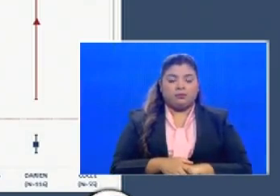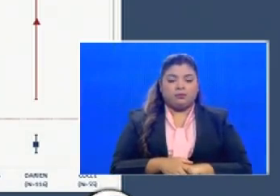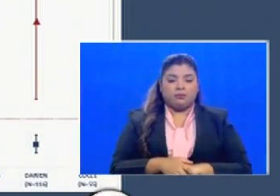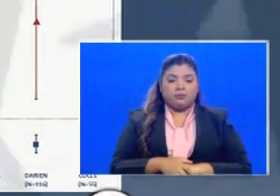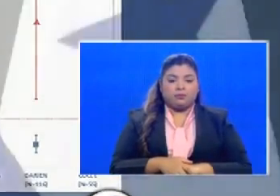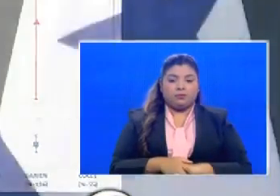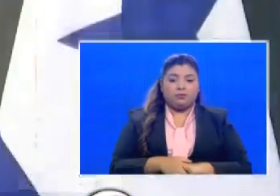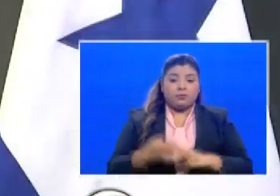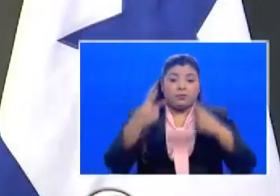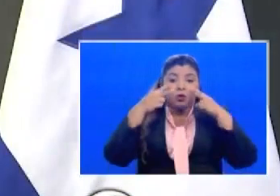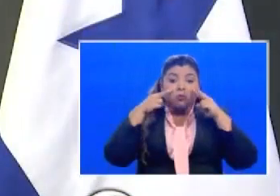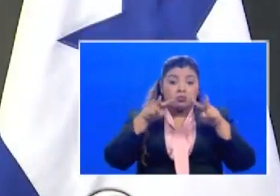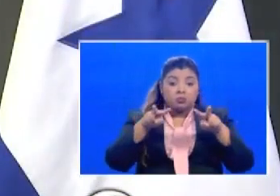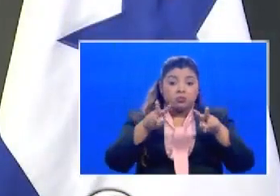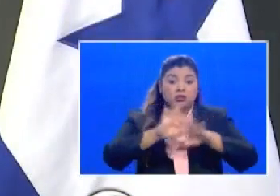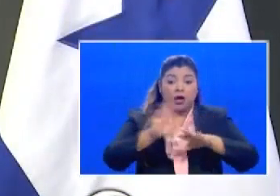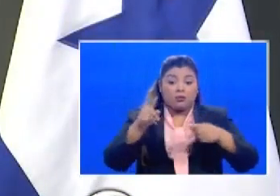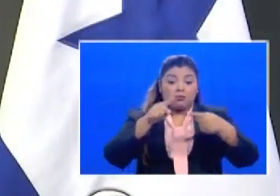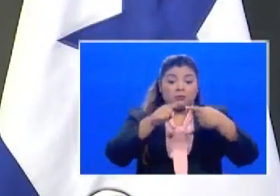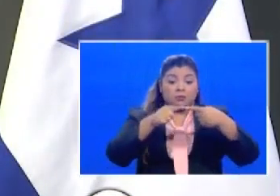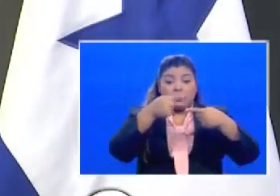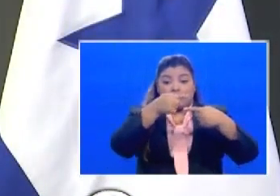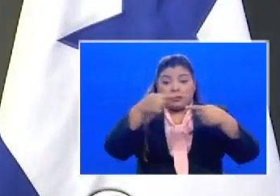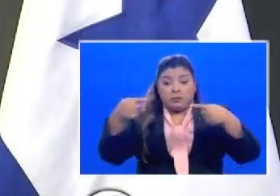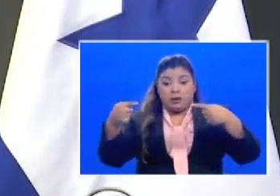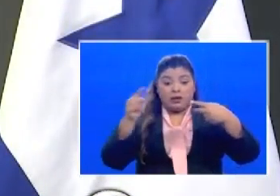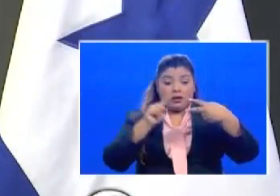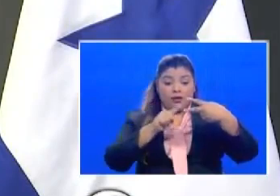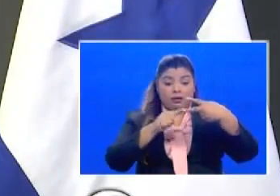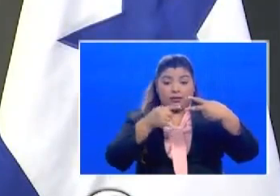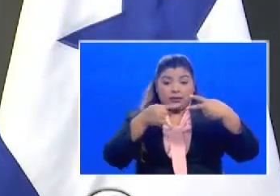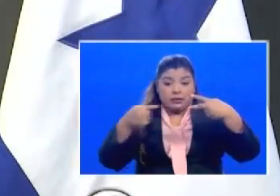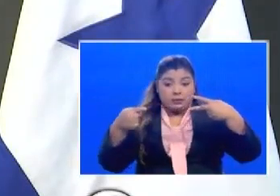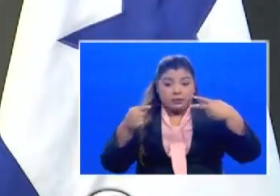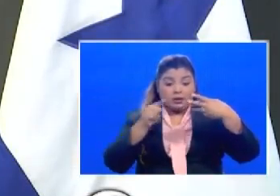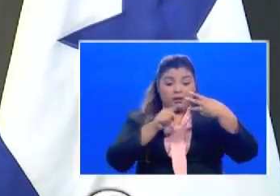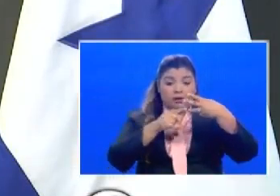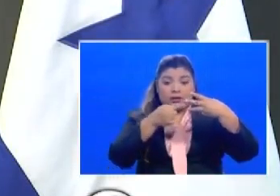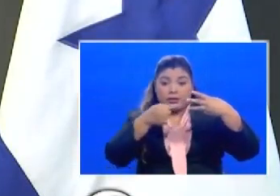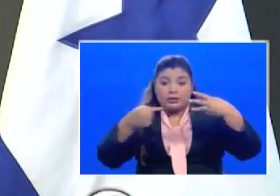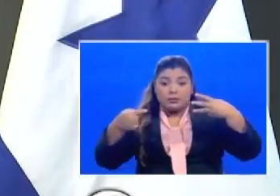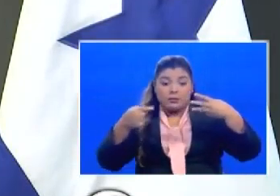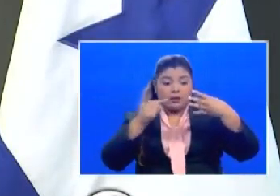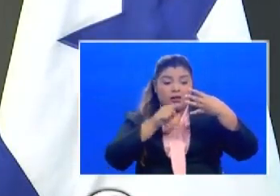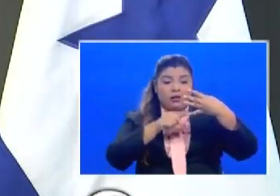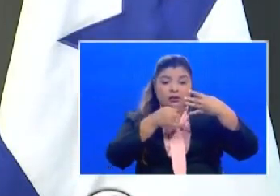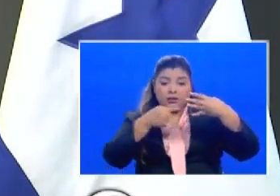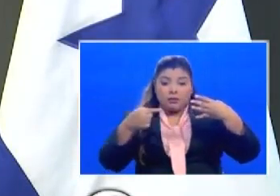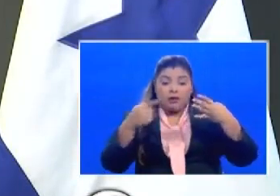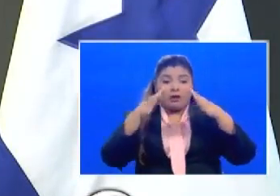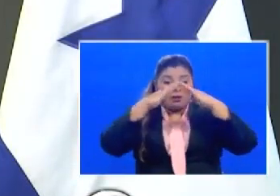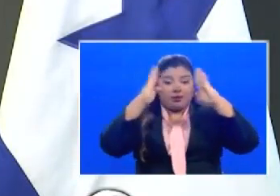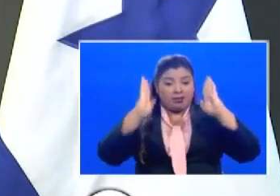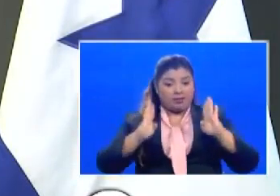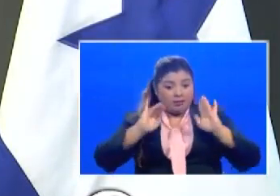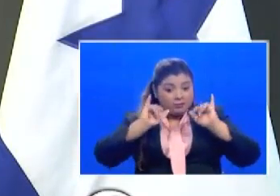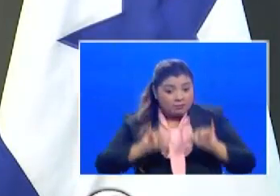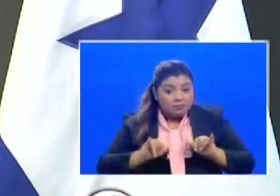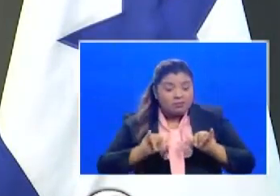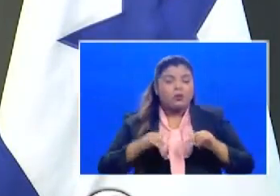de casi cuatro semanas de cuarentena observamos que hemos logrado el primer objetivo que era